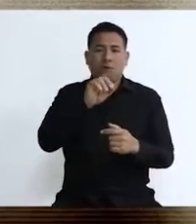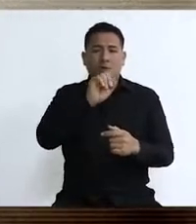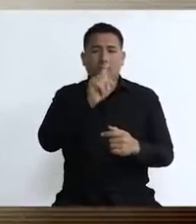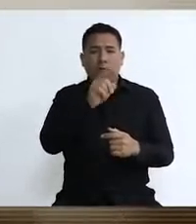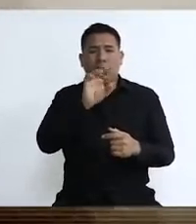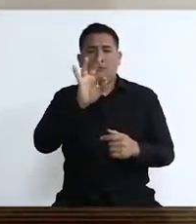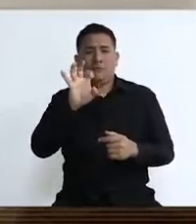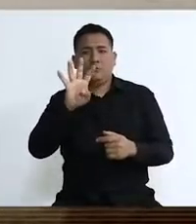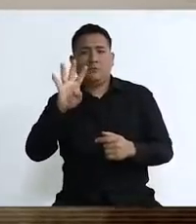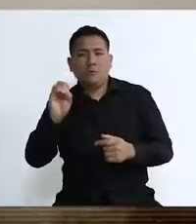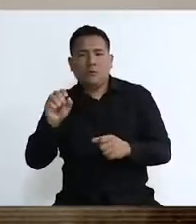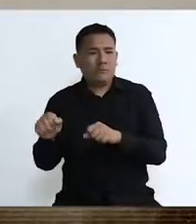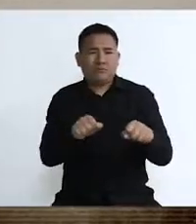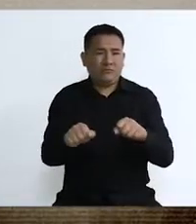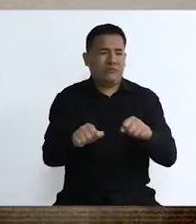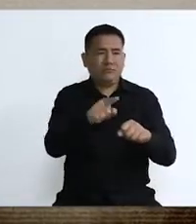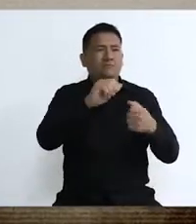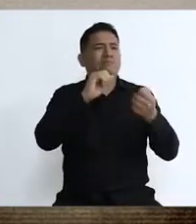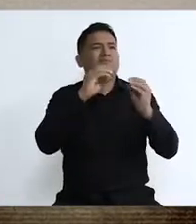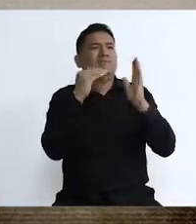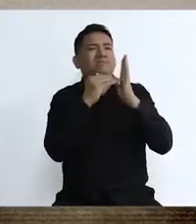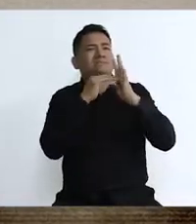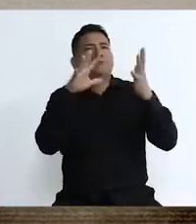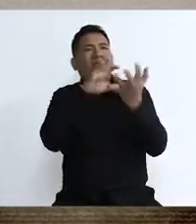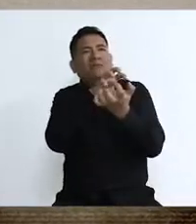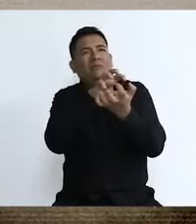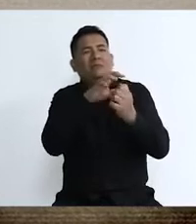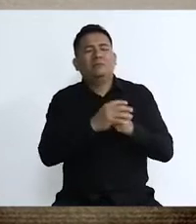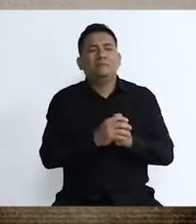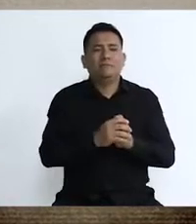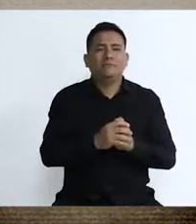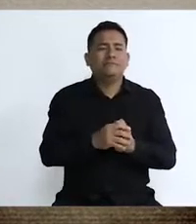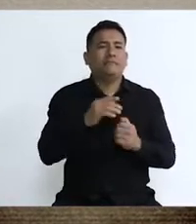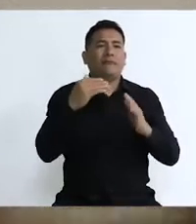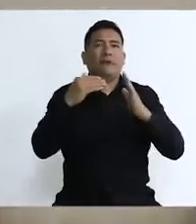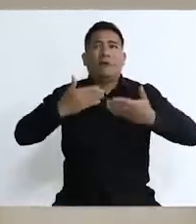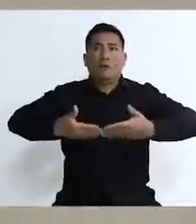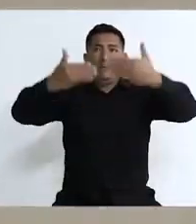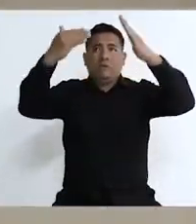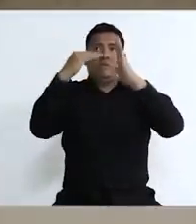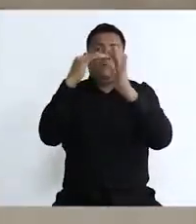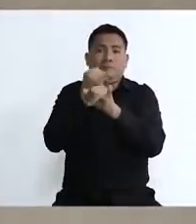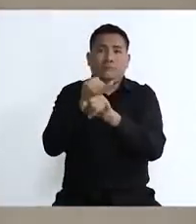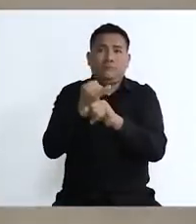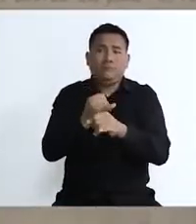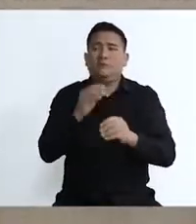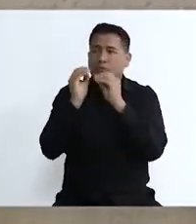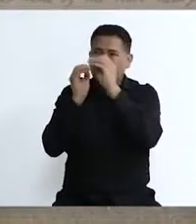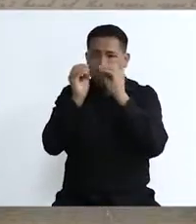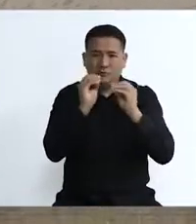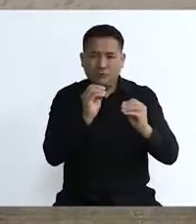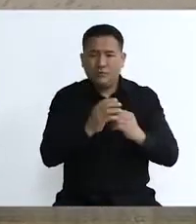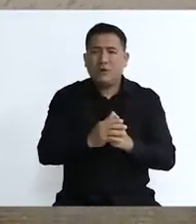terremoto de 1940 quedó maltrecha y se recortó la nave en 7 metros. La fachada se rehizo a semejanza de la